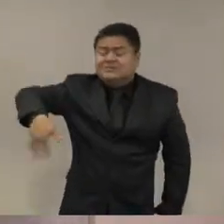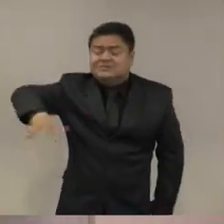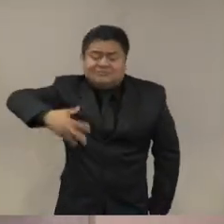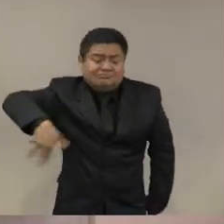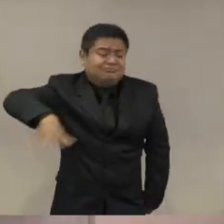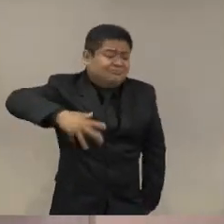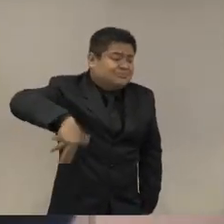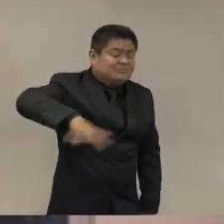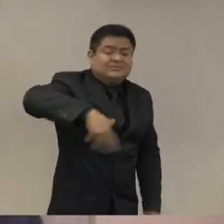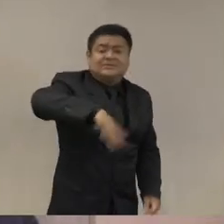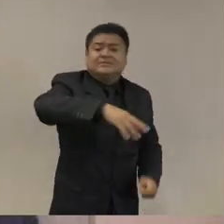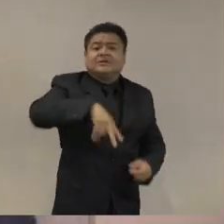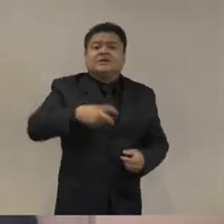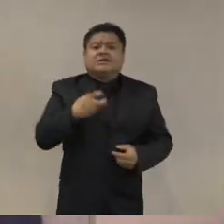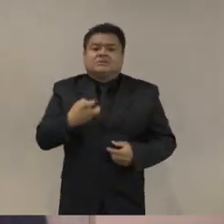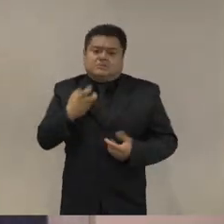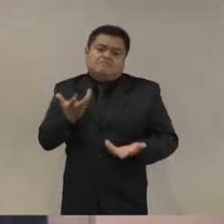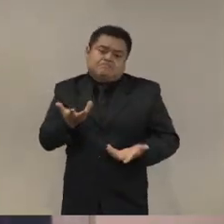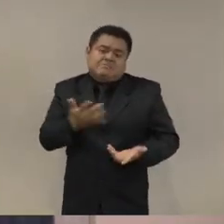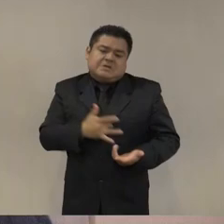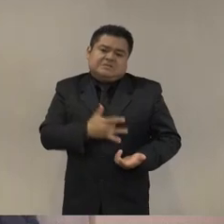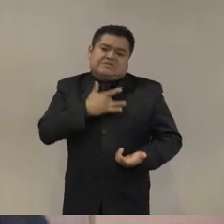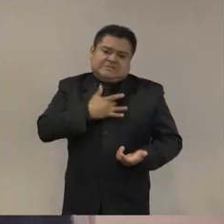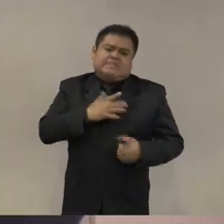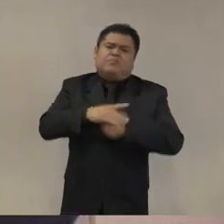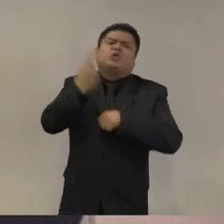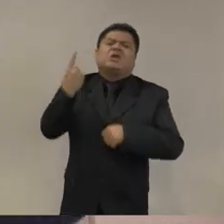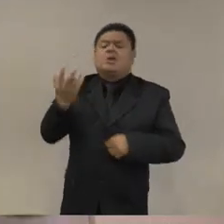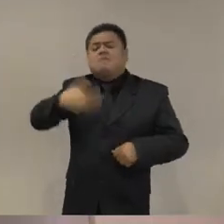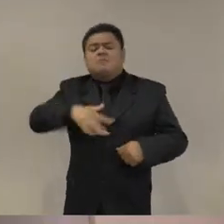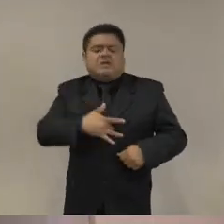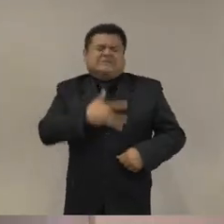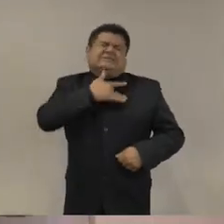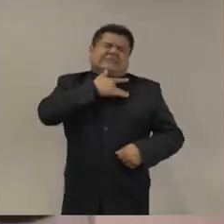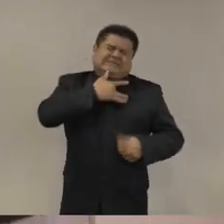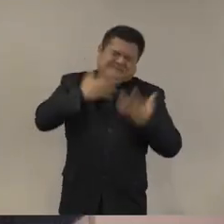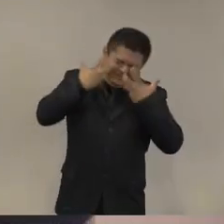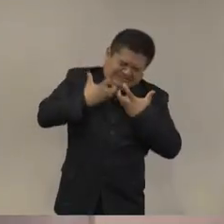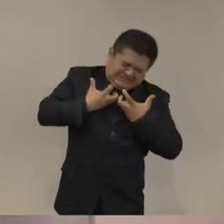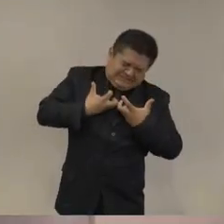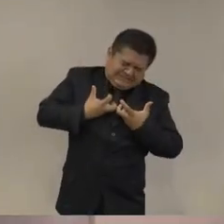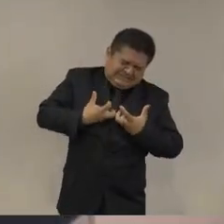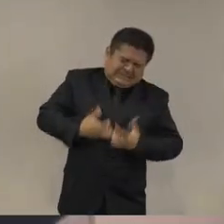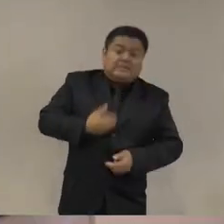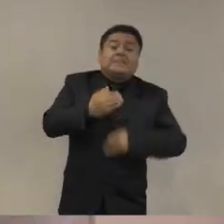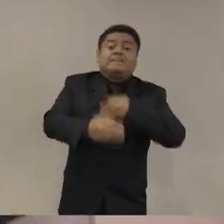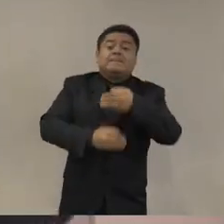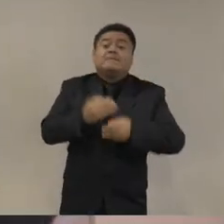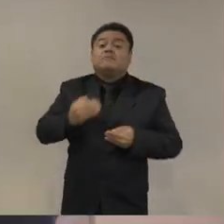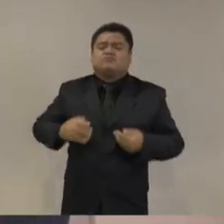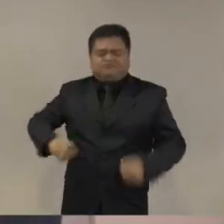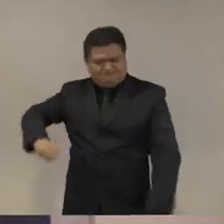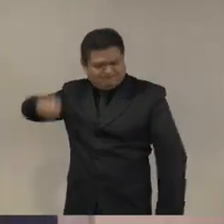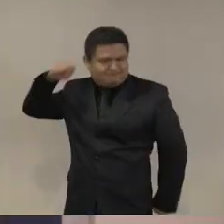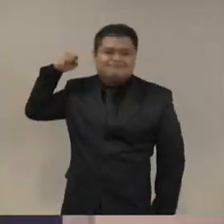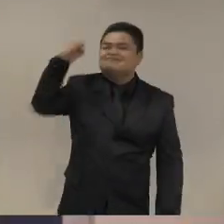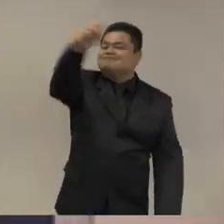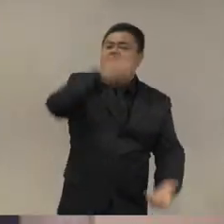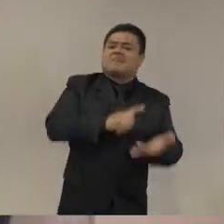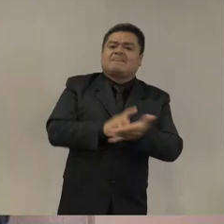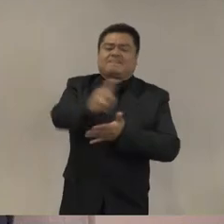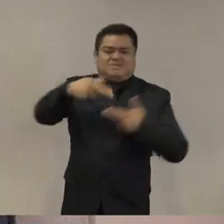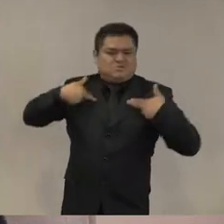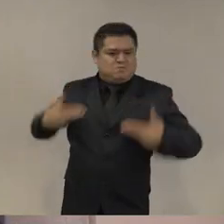primero es la emoción el dolor profundo y después se han convertido en activistas y en defensoras de derechos